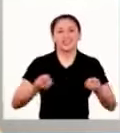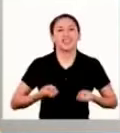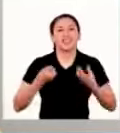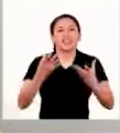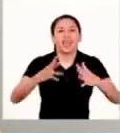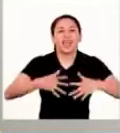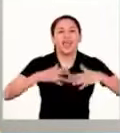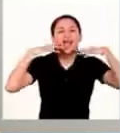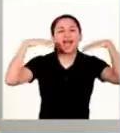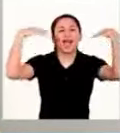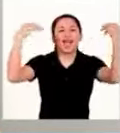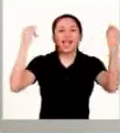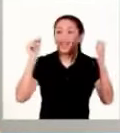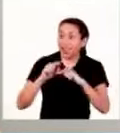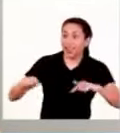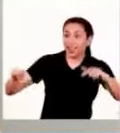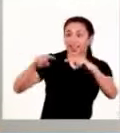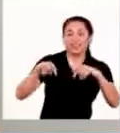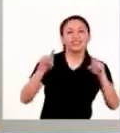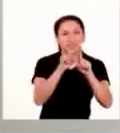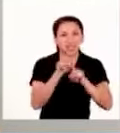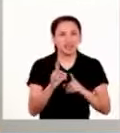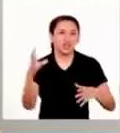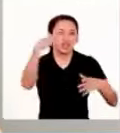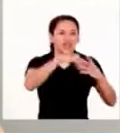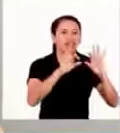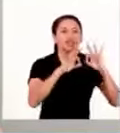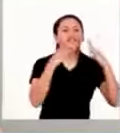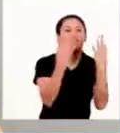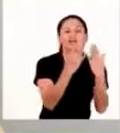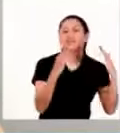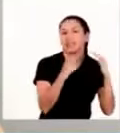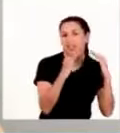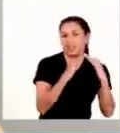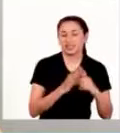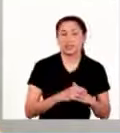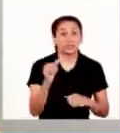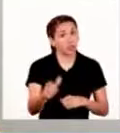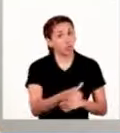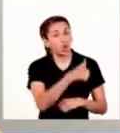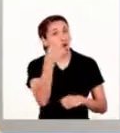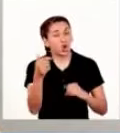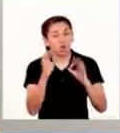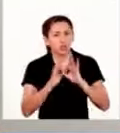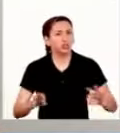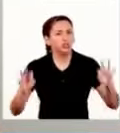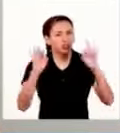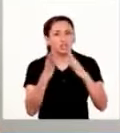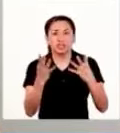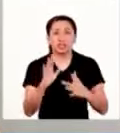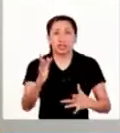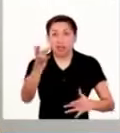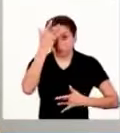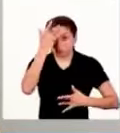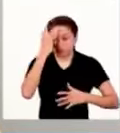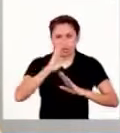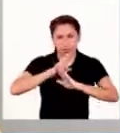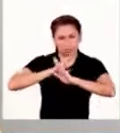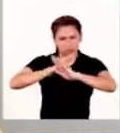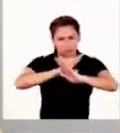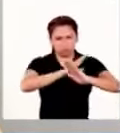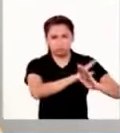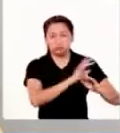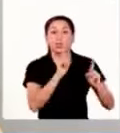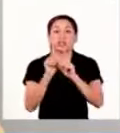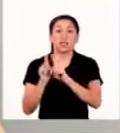alegría para ella y también para los seres queridos de la casa otro aspecto importante es prevenir enfermedades y